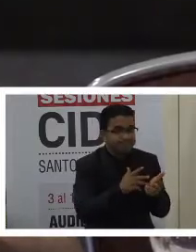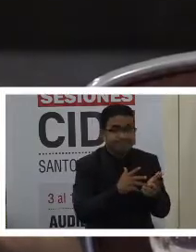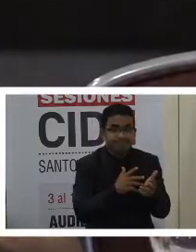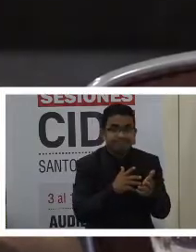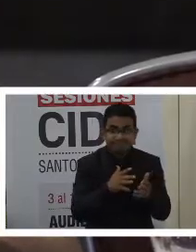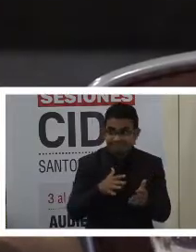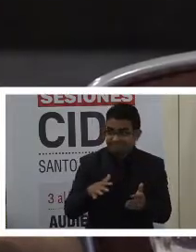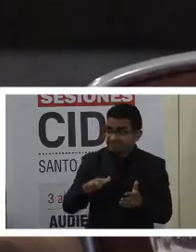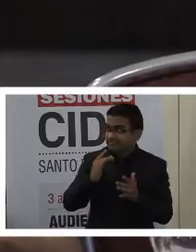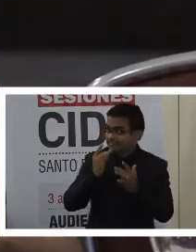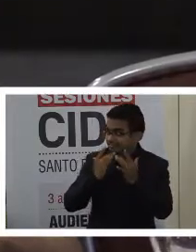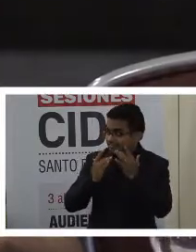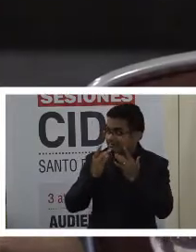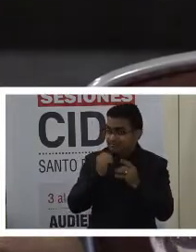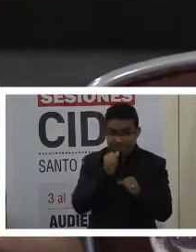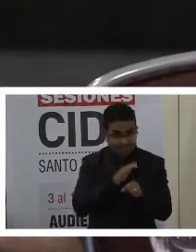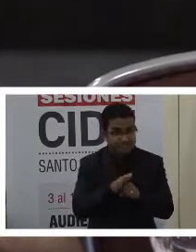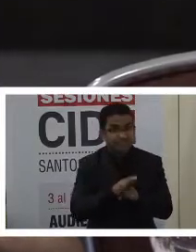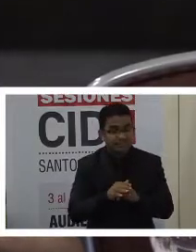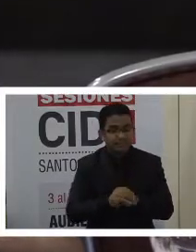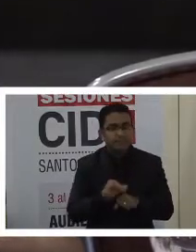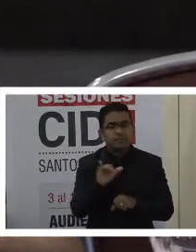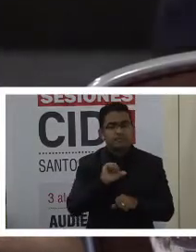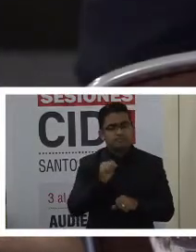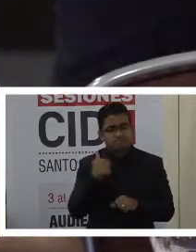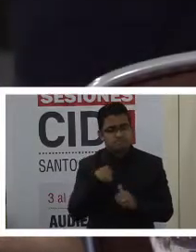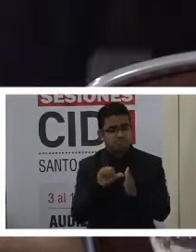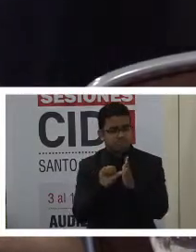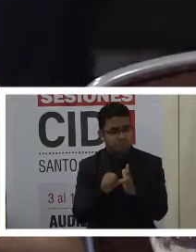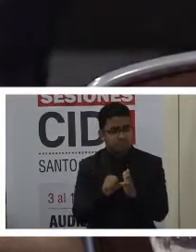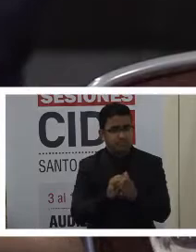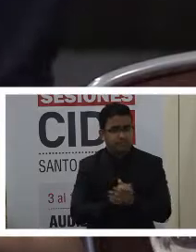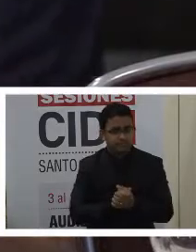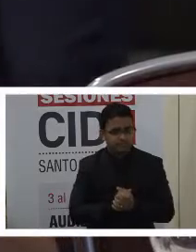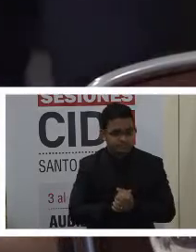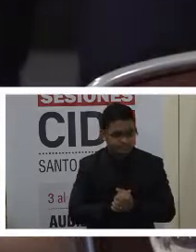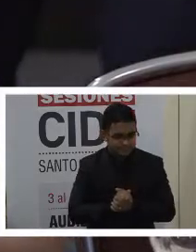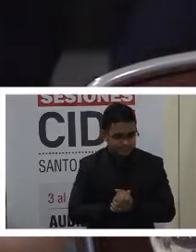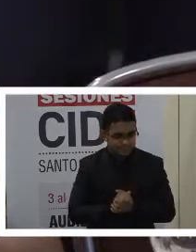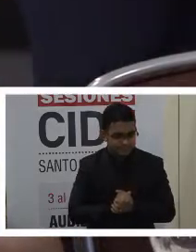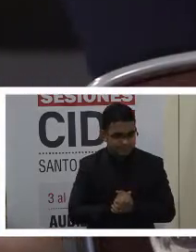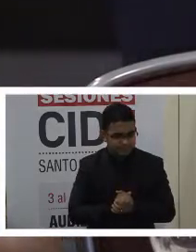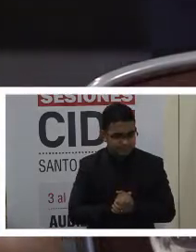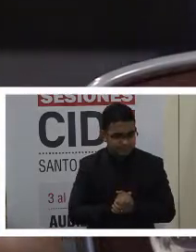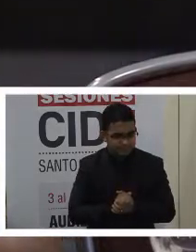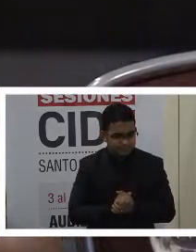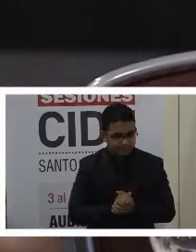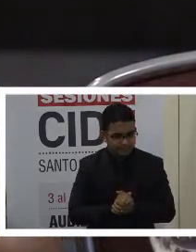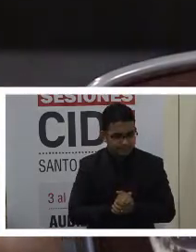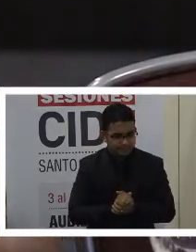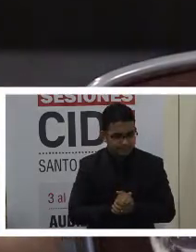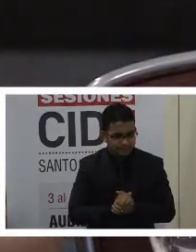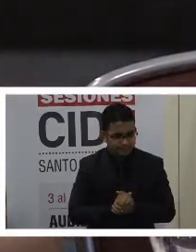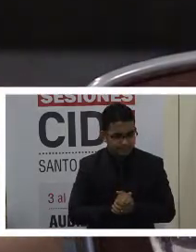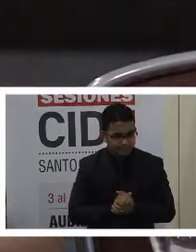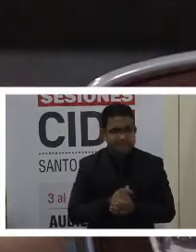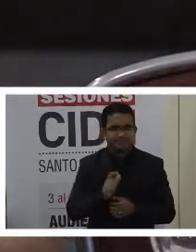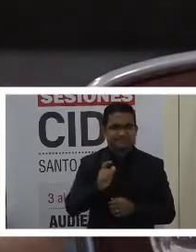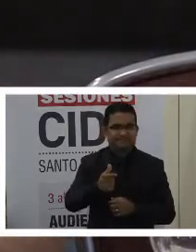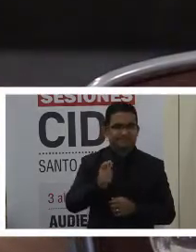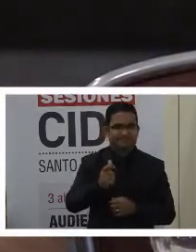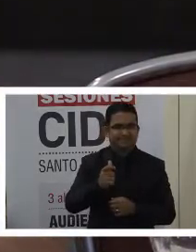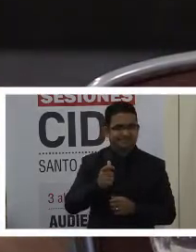Igual, quería señalar que en el marco de la aplicación del Carnet de la Patria,